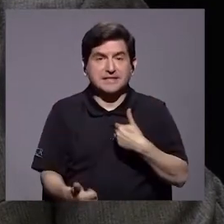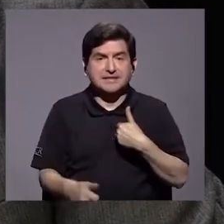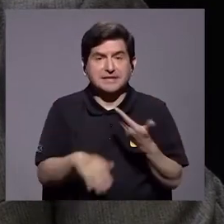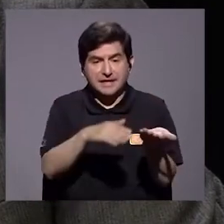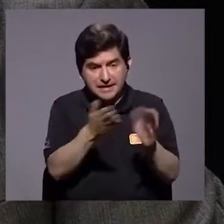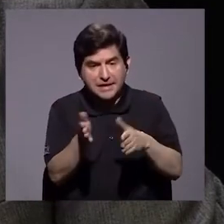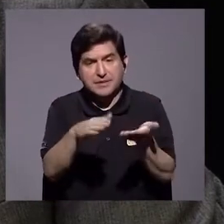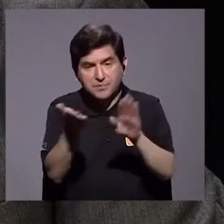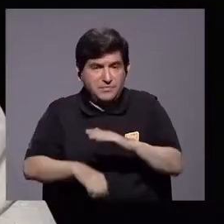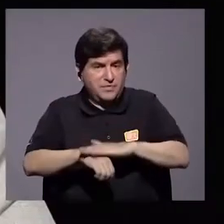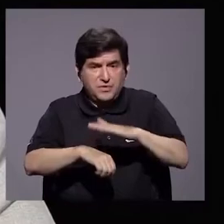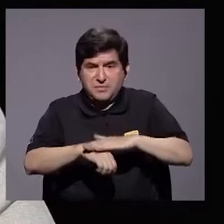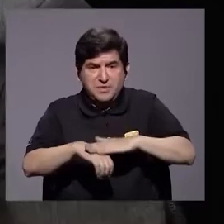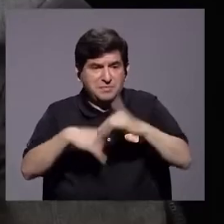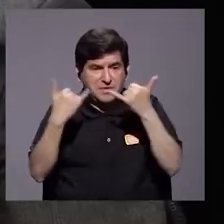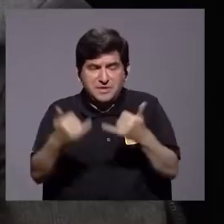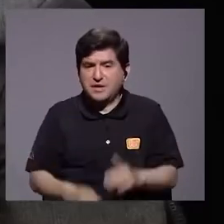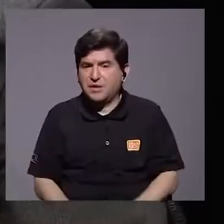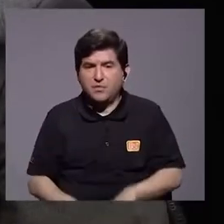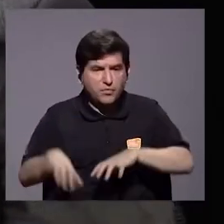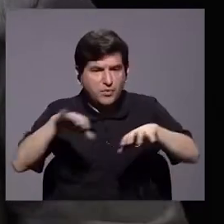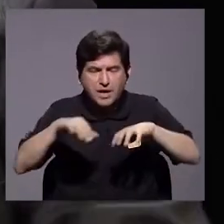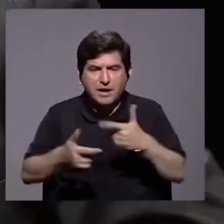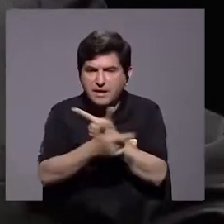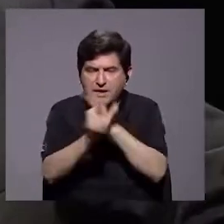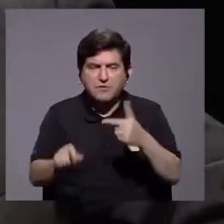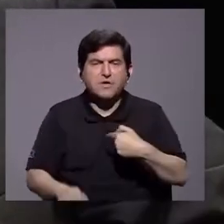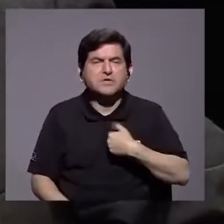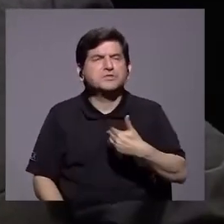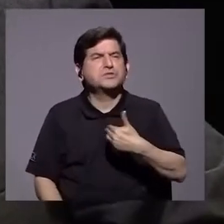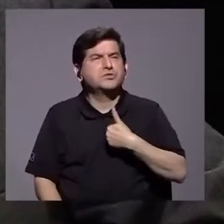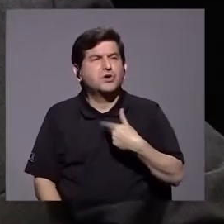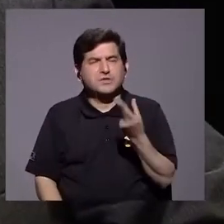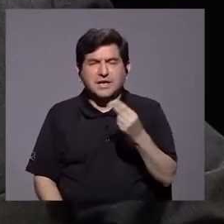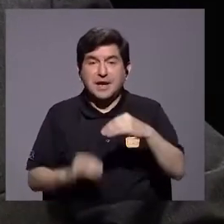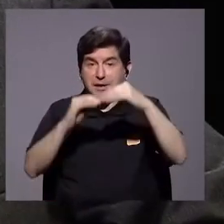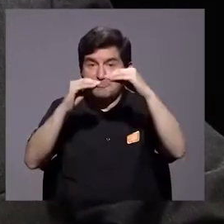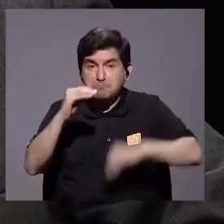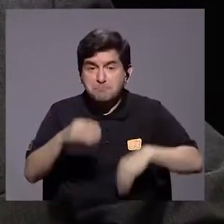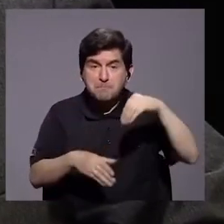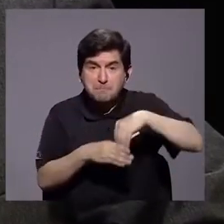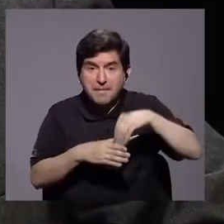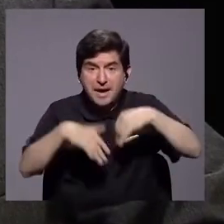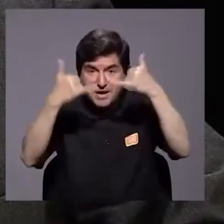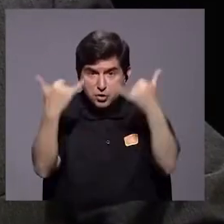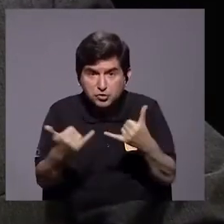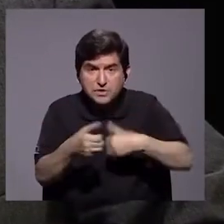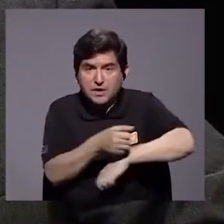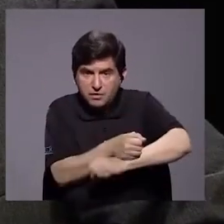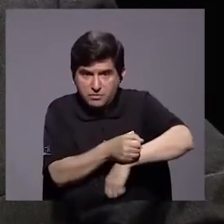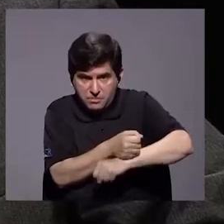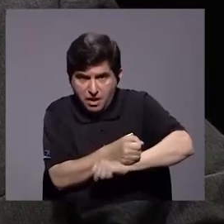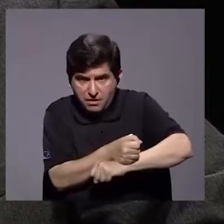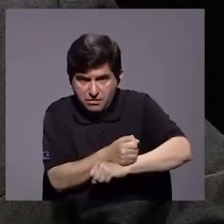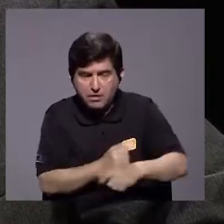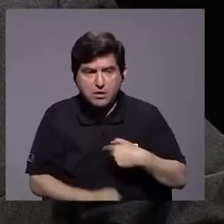contamos muertos en el fútbol. Si yo tuviera dinero, yo donde menos invertiría en este momento sería en el fútbol. O yo me buscaría cualquier empresa